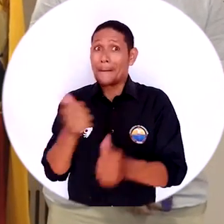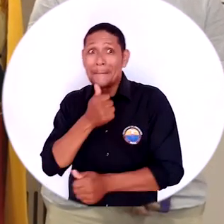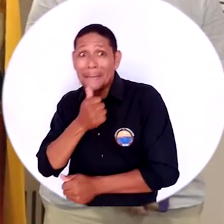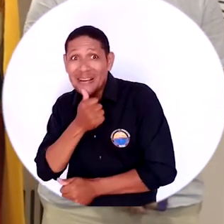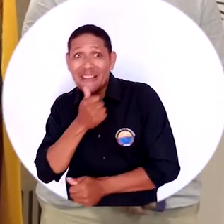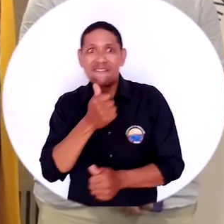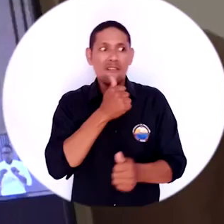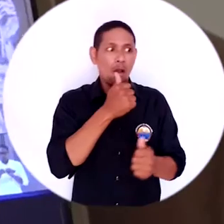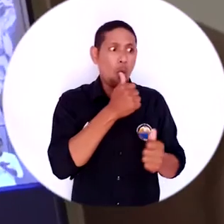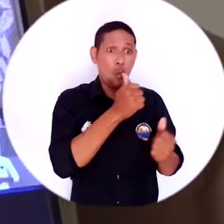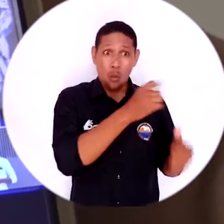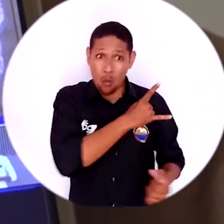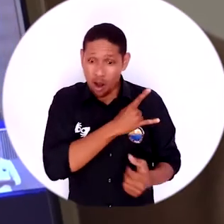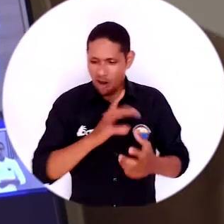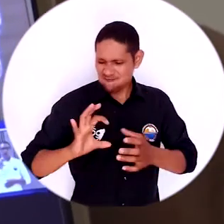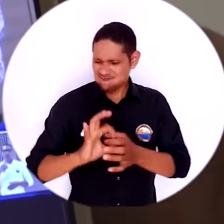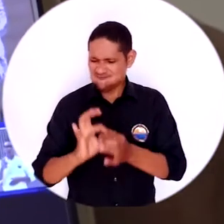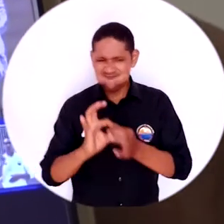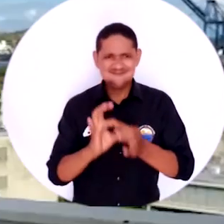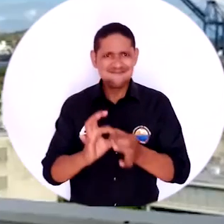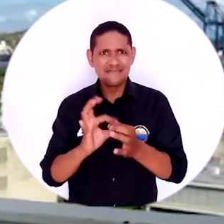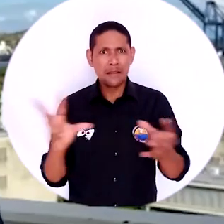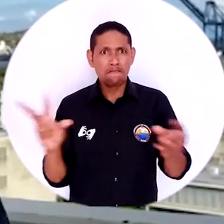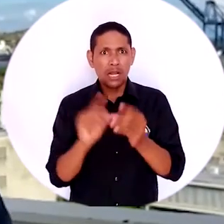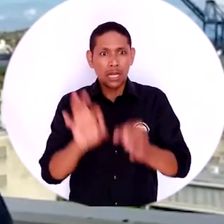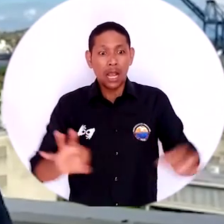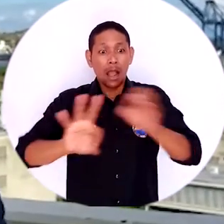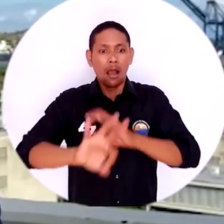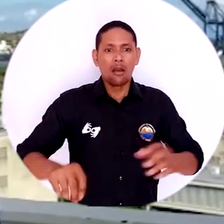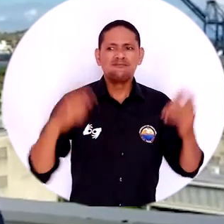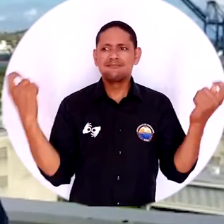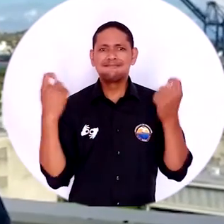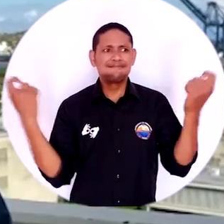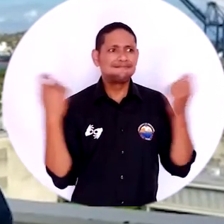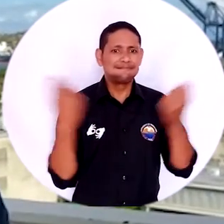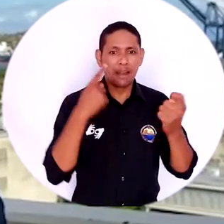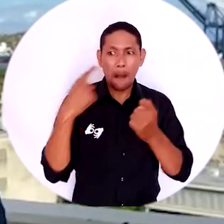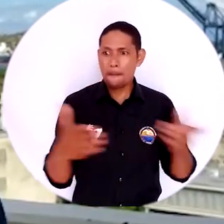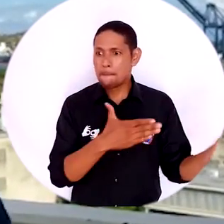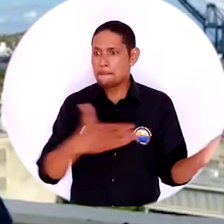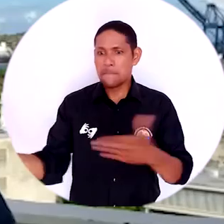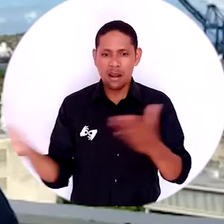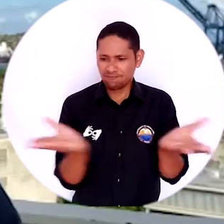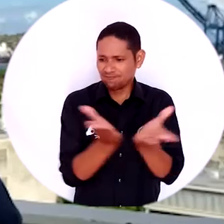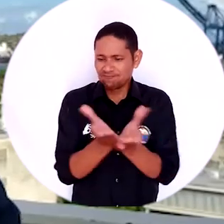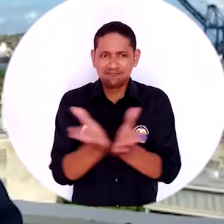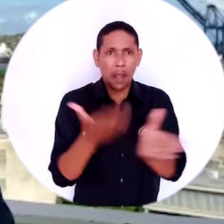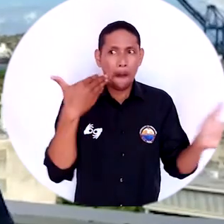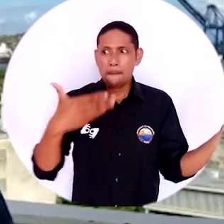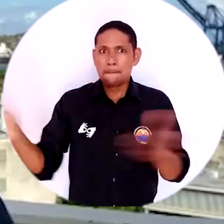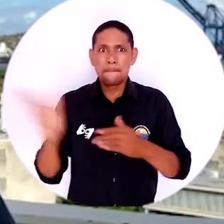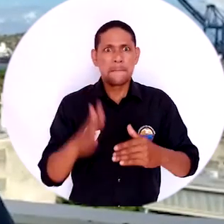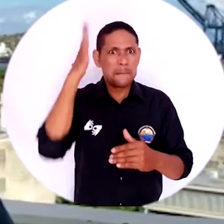academia para poder lograr tener una oferta de plans de estudios y planes académicos que permitan complementar y